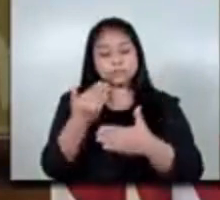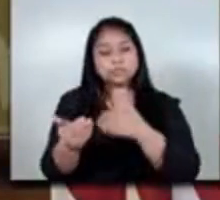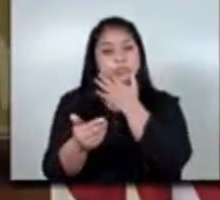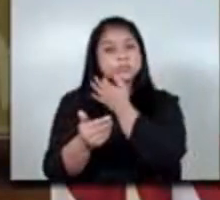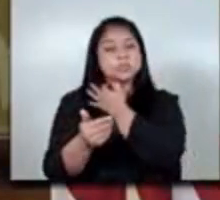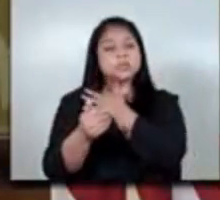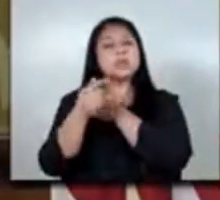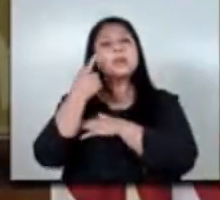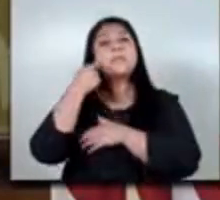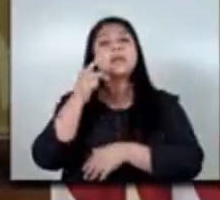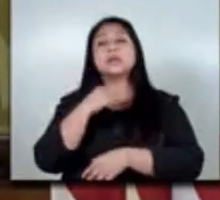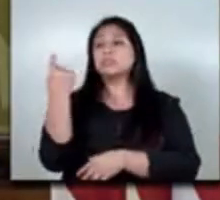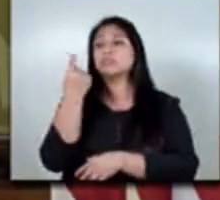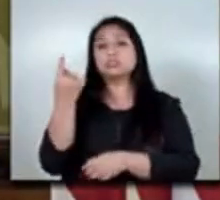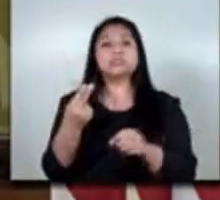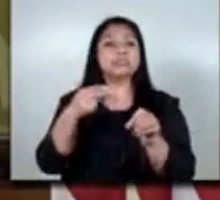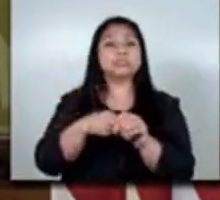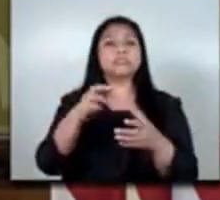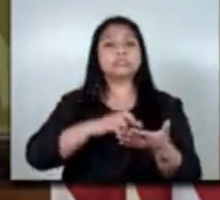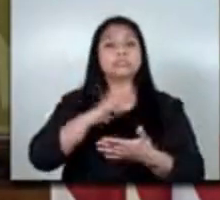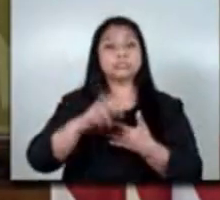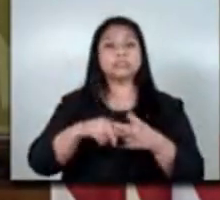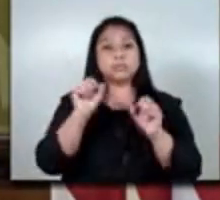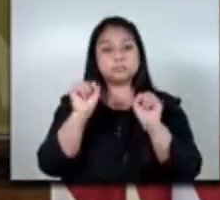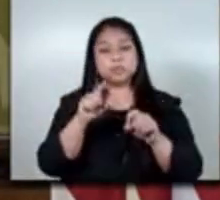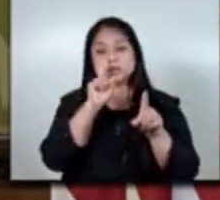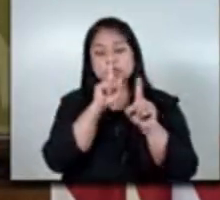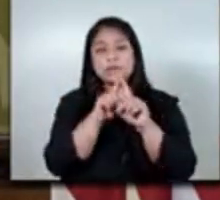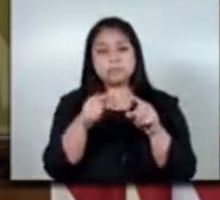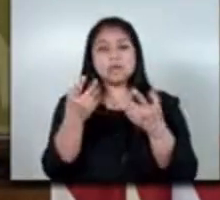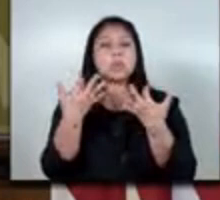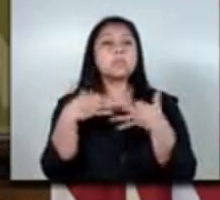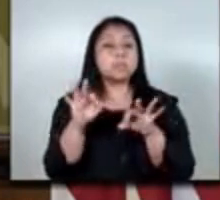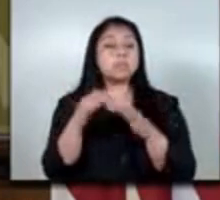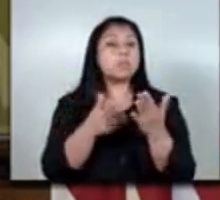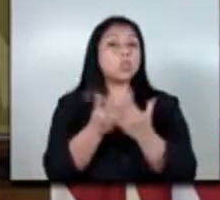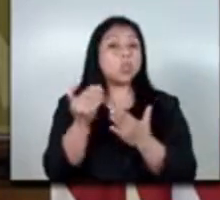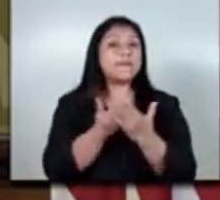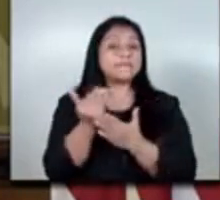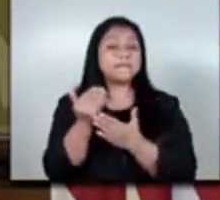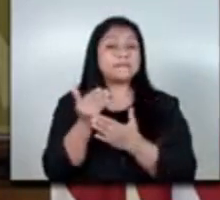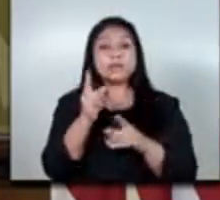participan en el programa puede ganar oportunidades nuevas brindar